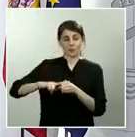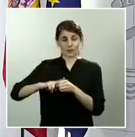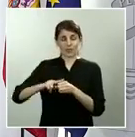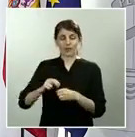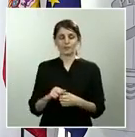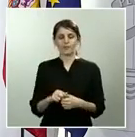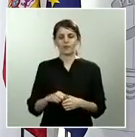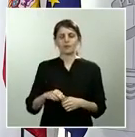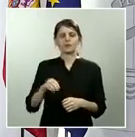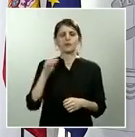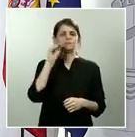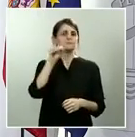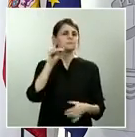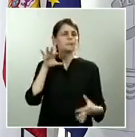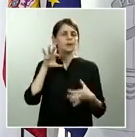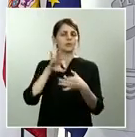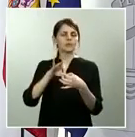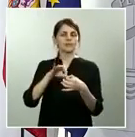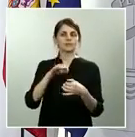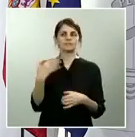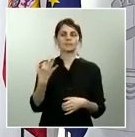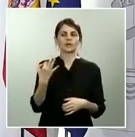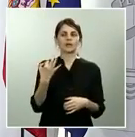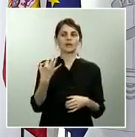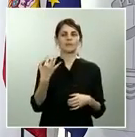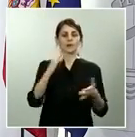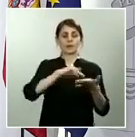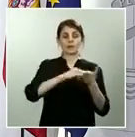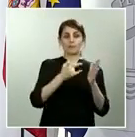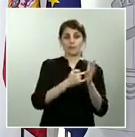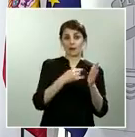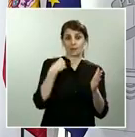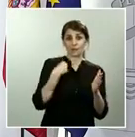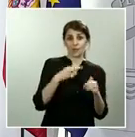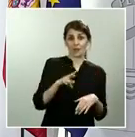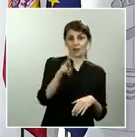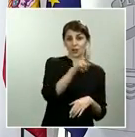con los planes de reconstrucción del Gobierno y su aplicación